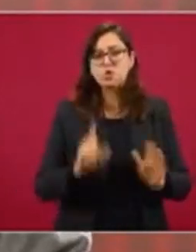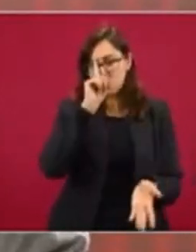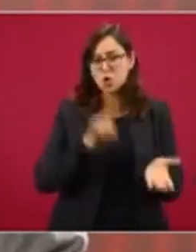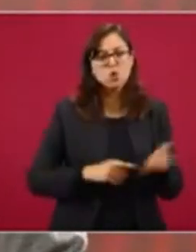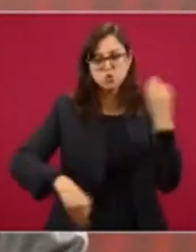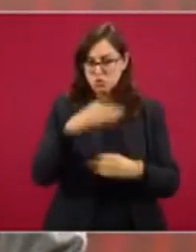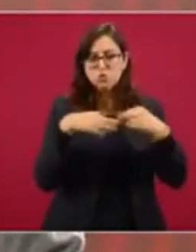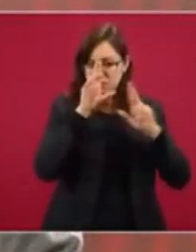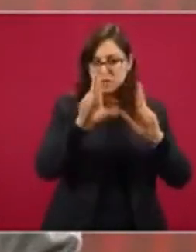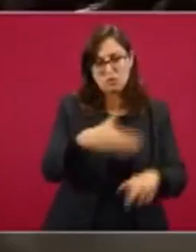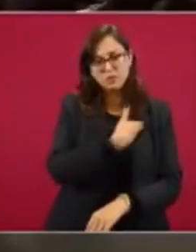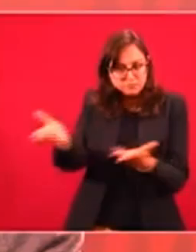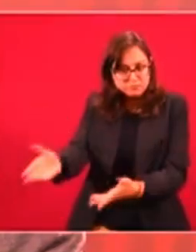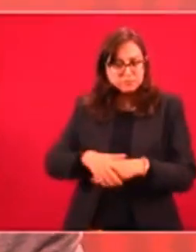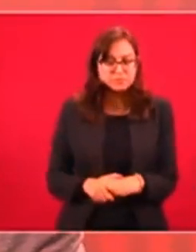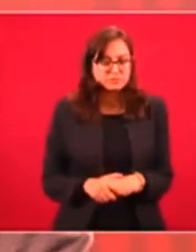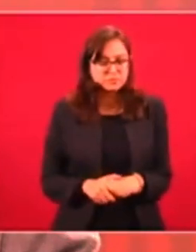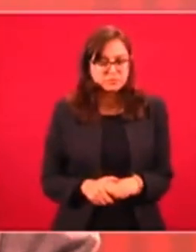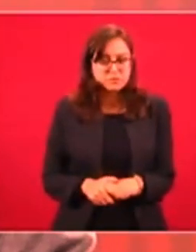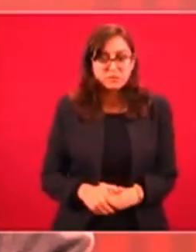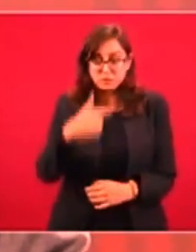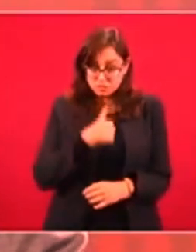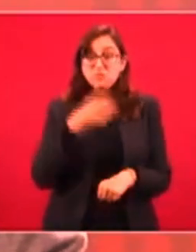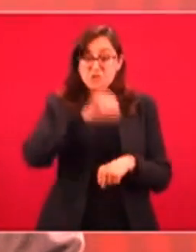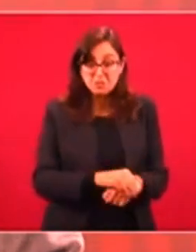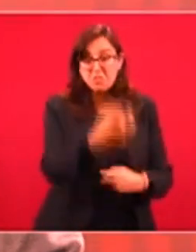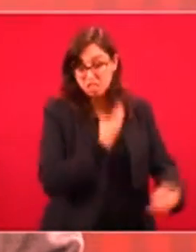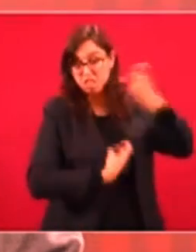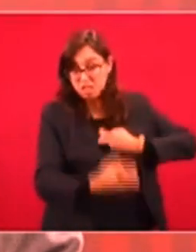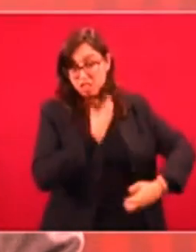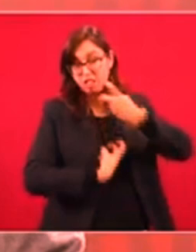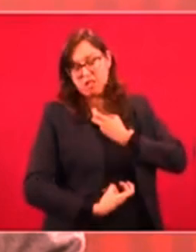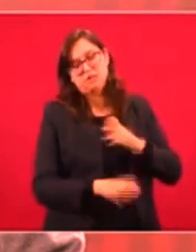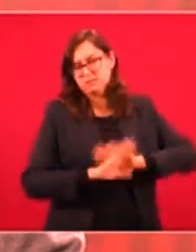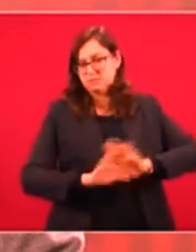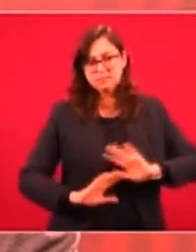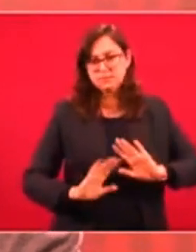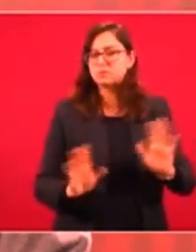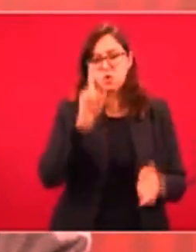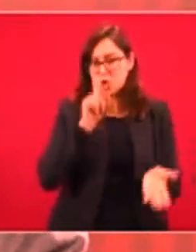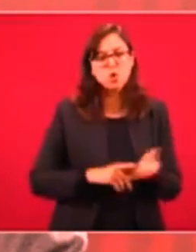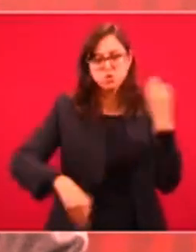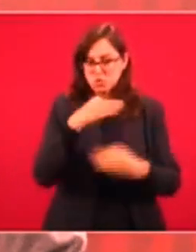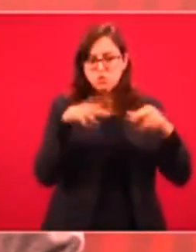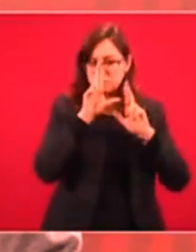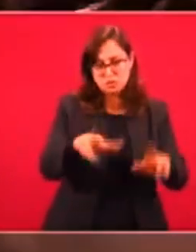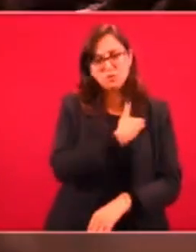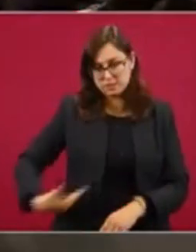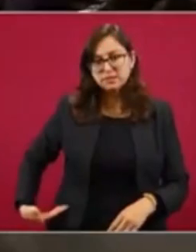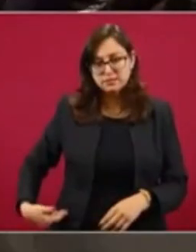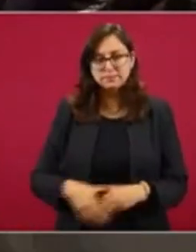Creo que a todos nos conviene. Pero yo creo que se debe de respetar la investidura presidencial. Creo que a todos nos conviene.